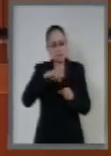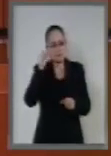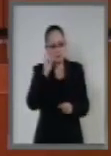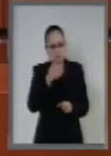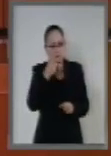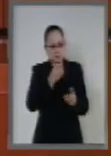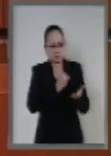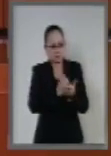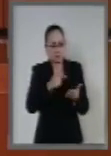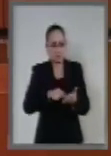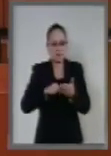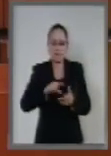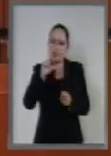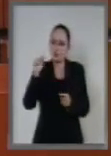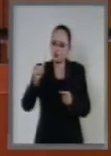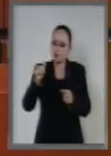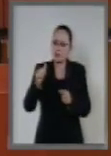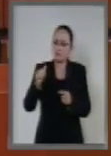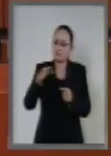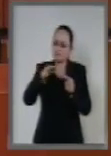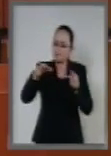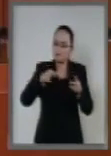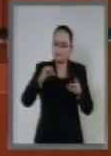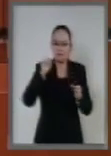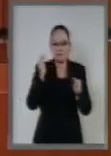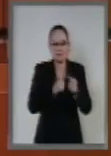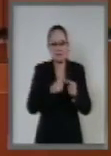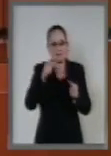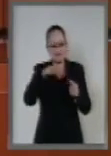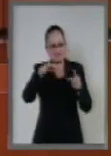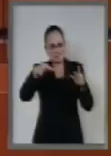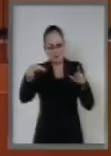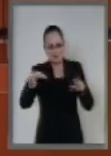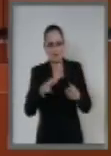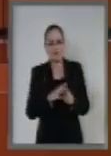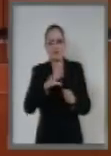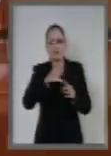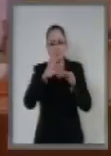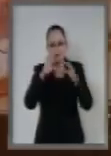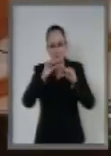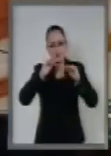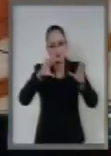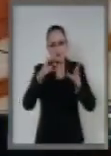Y en otras participaciones haremos algunos señalamientos en lo particular. Gracias.